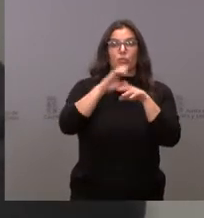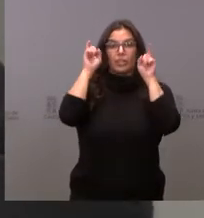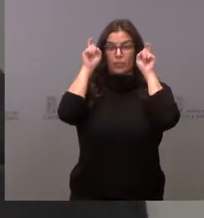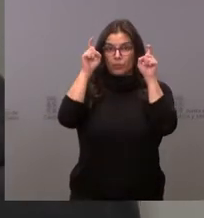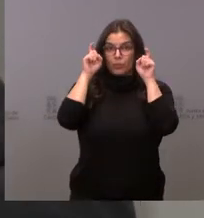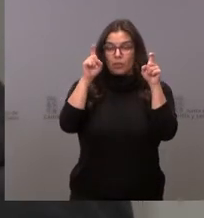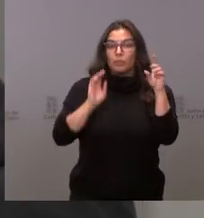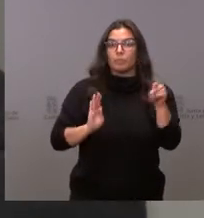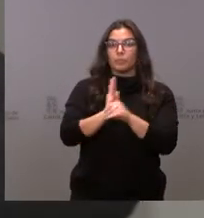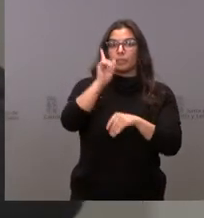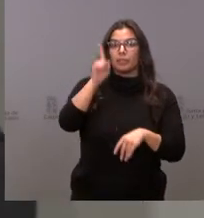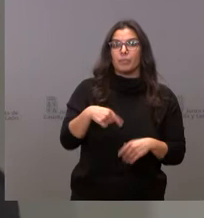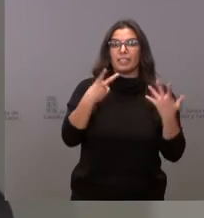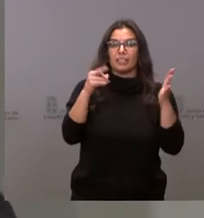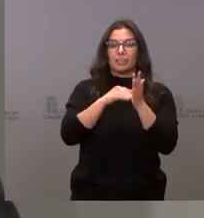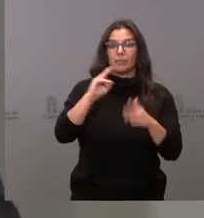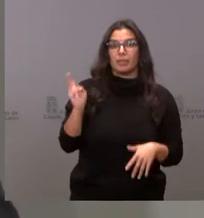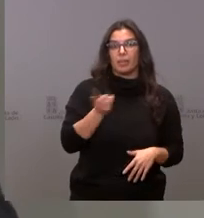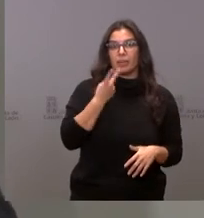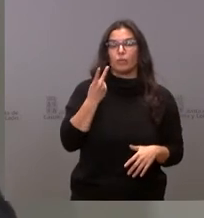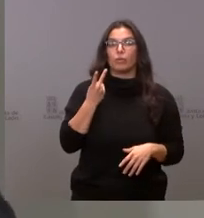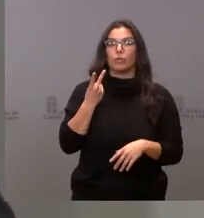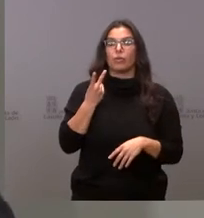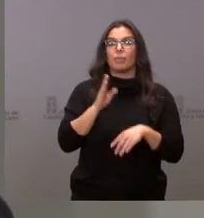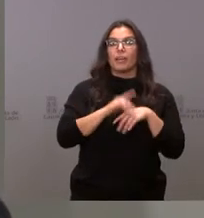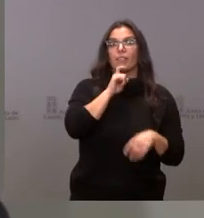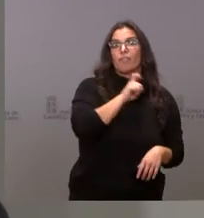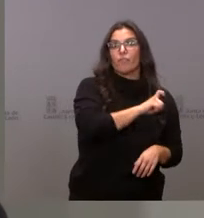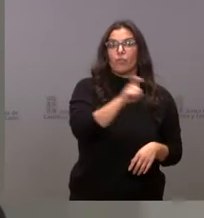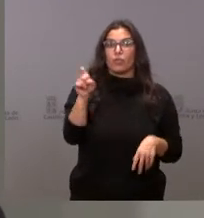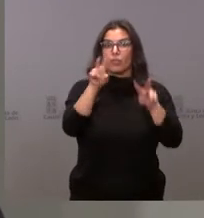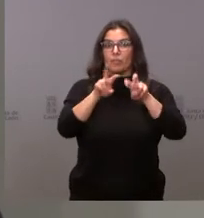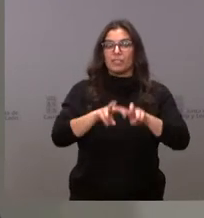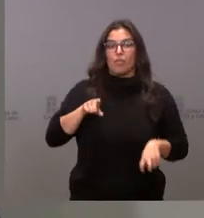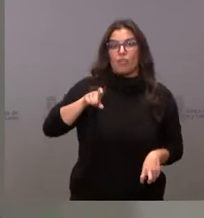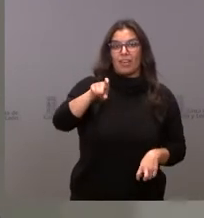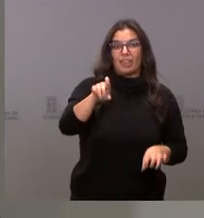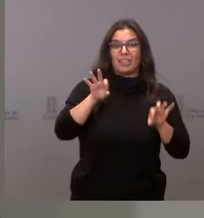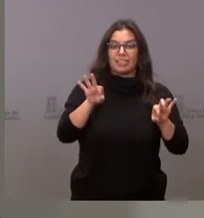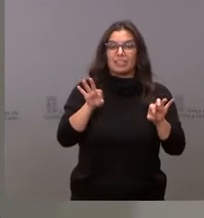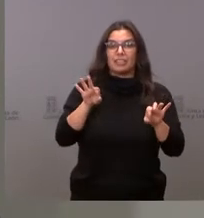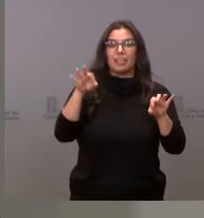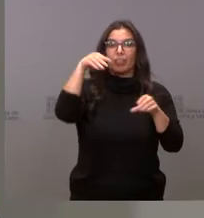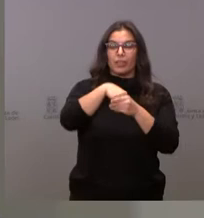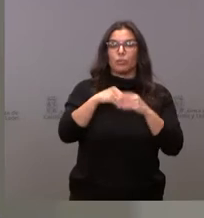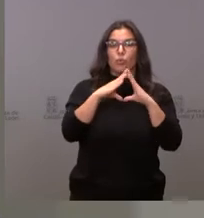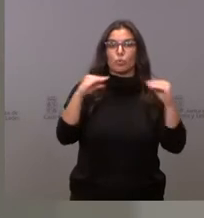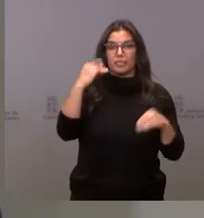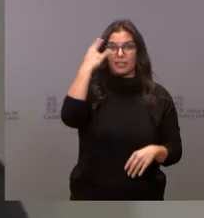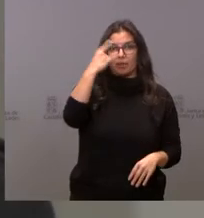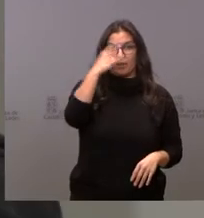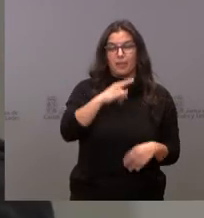Educación destina también 70.000 euros a la Fundación de Investigación del Cáncer de la Universidad de